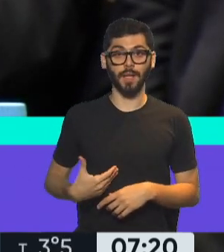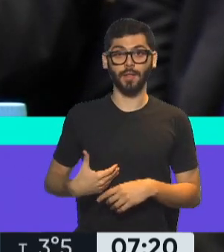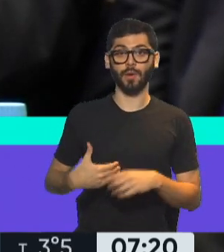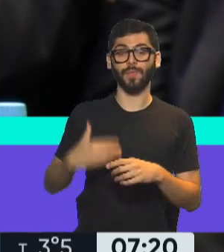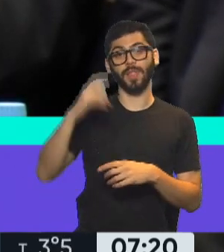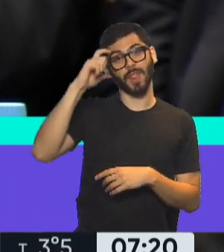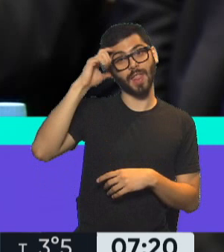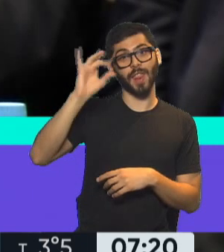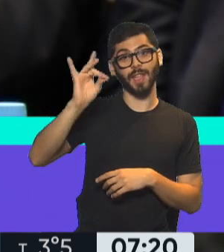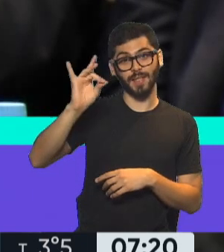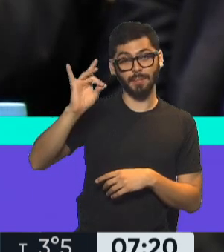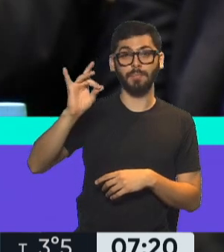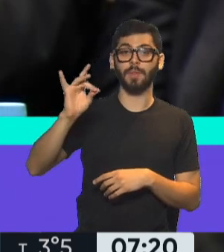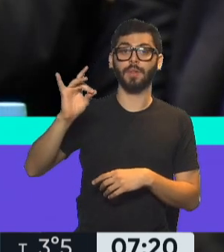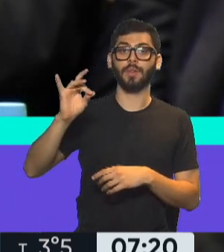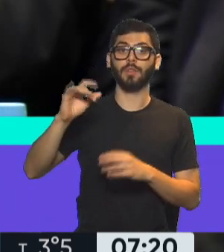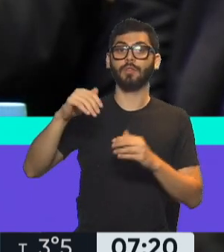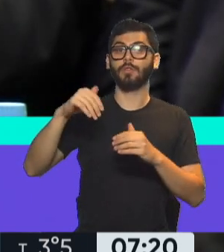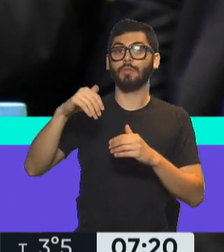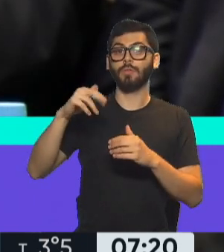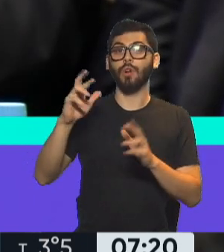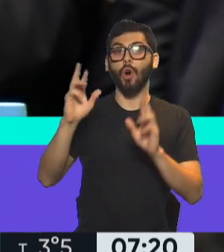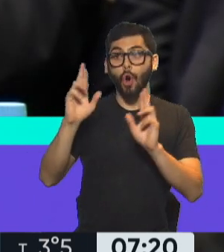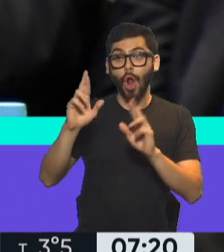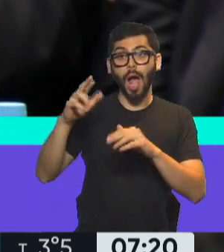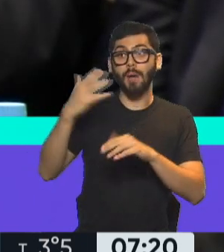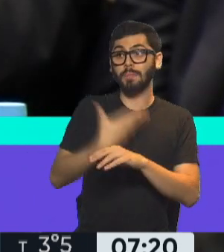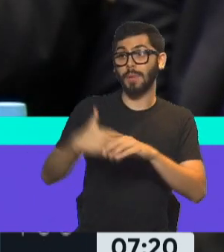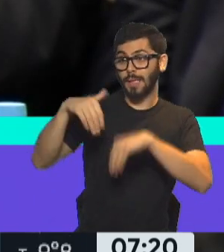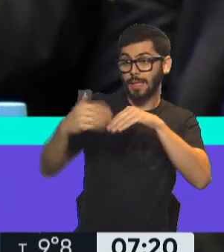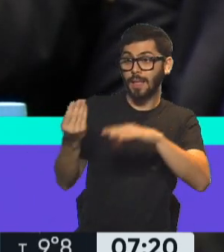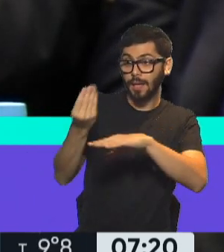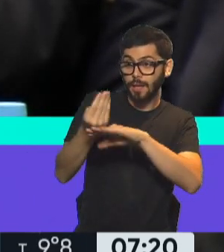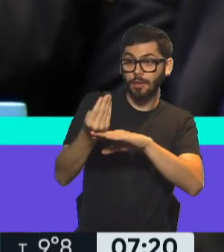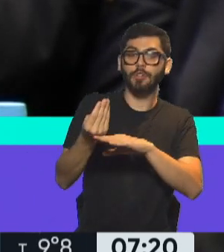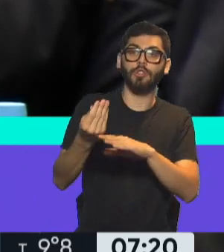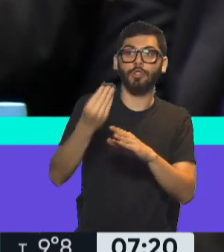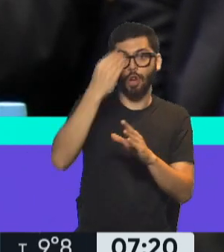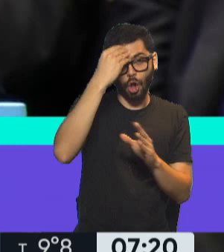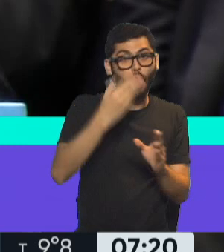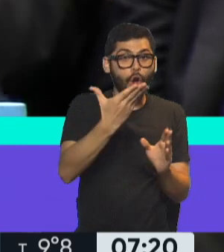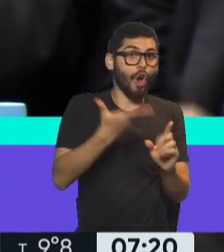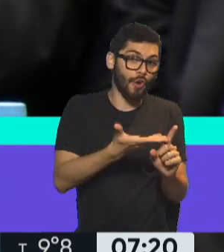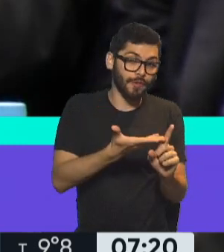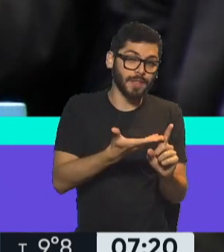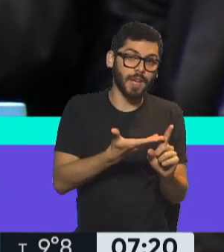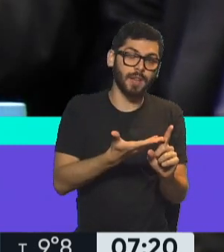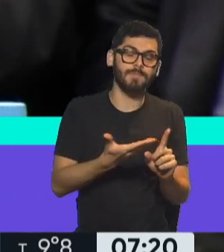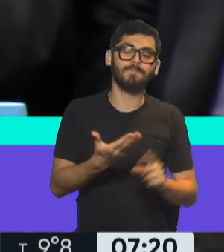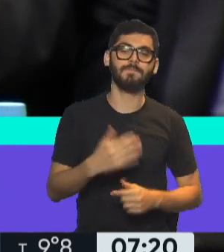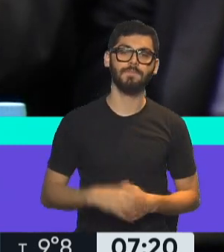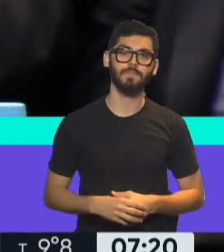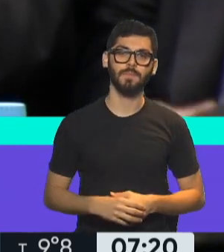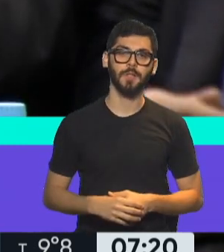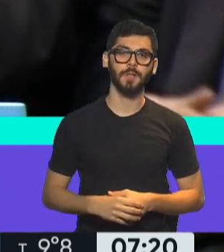el 10 de diciembre, espero que oficialice la labor que está llevando la Presidenta electa. No tengamos dudas que el